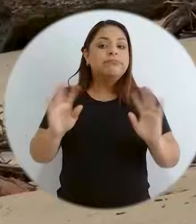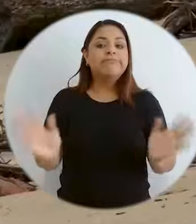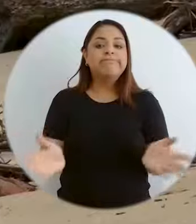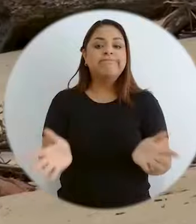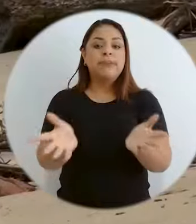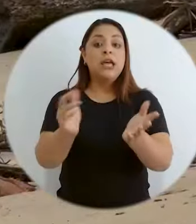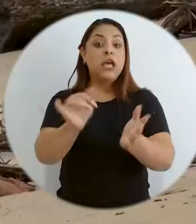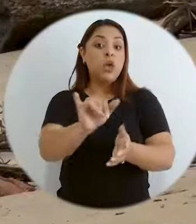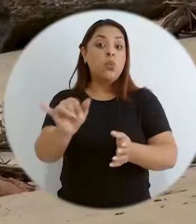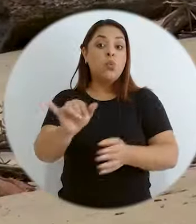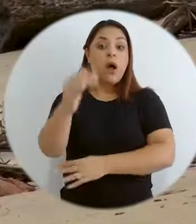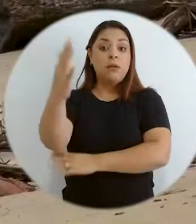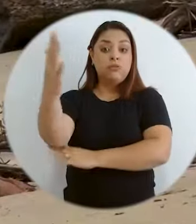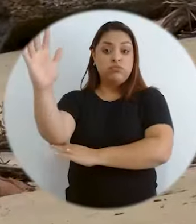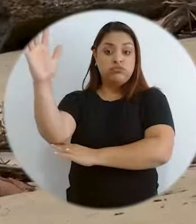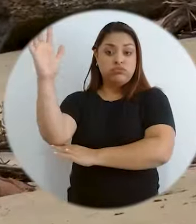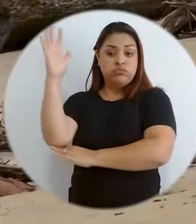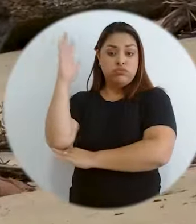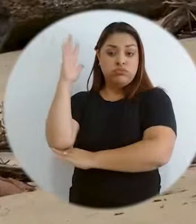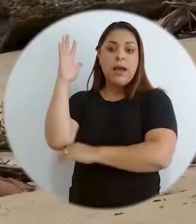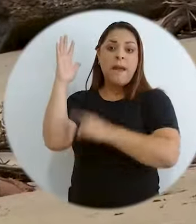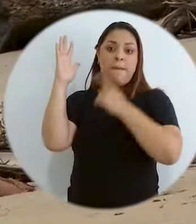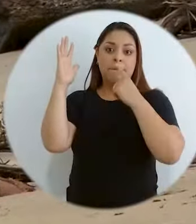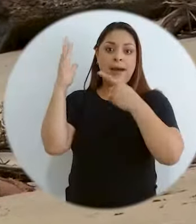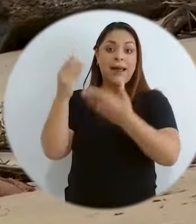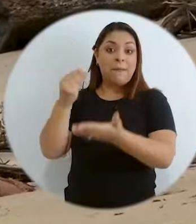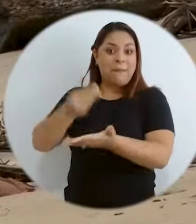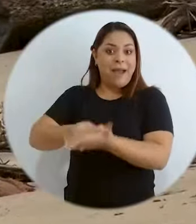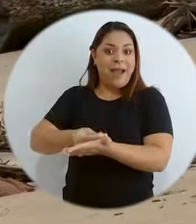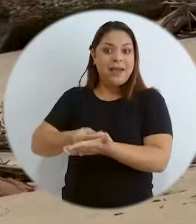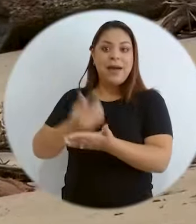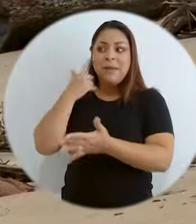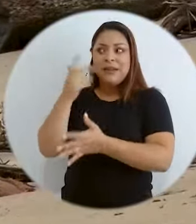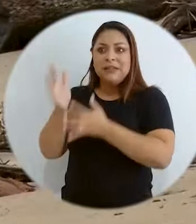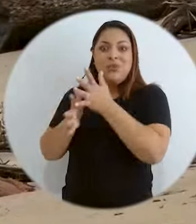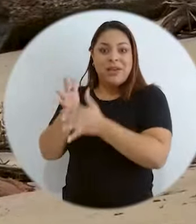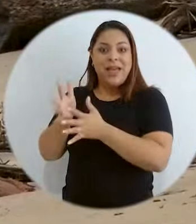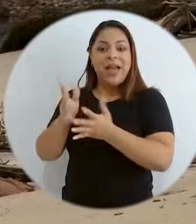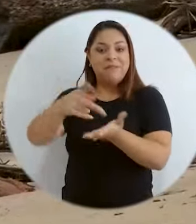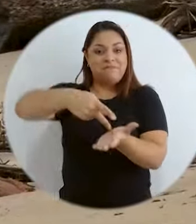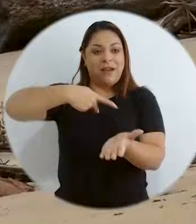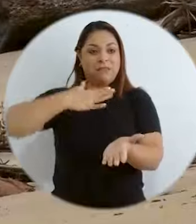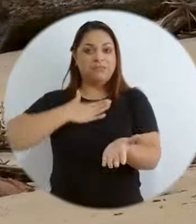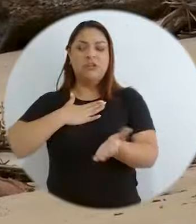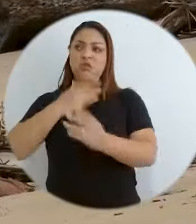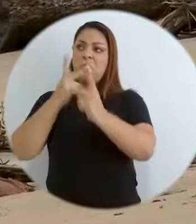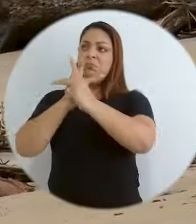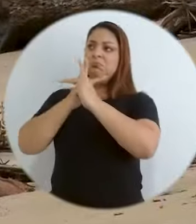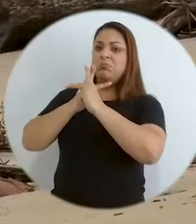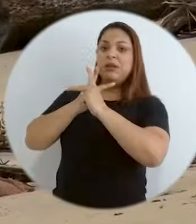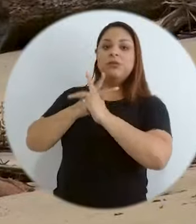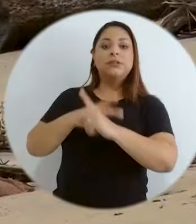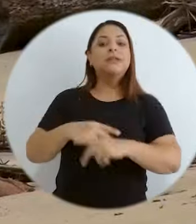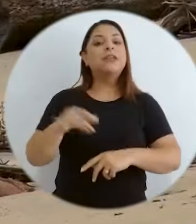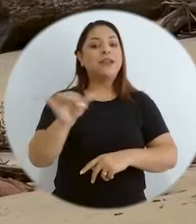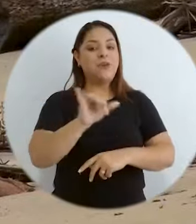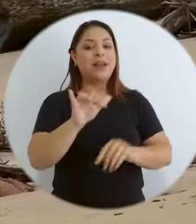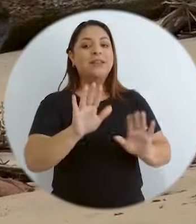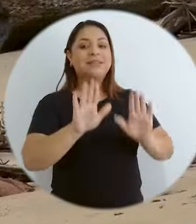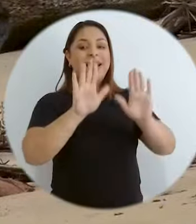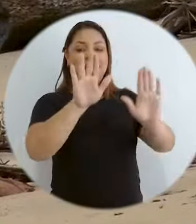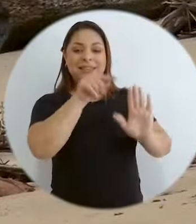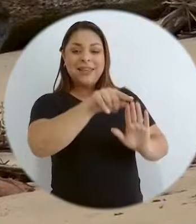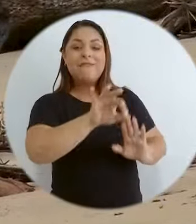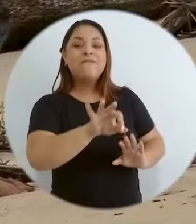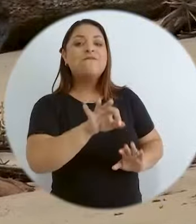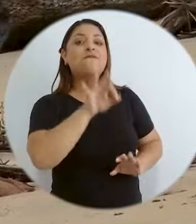promover es este mismo incentivo que tienen ahorita los bosques en Costa Rica, de que nos pagan por tener los bosques preservados, quieren hacerlos en el mar. Entonces yo le